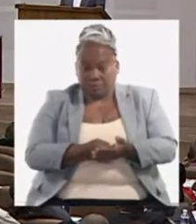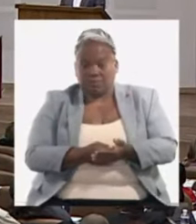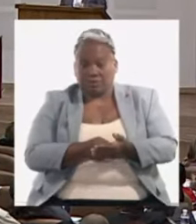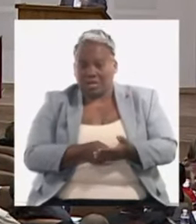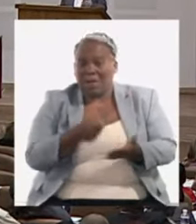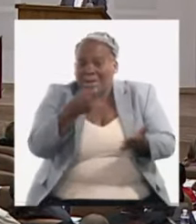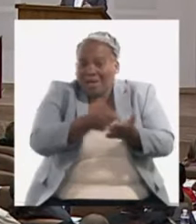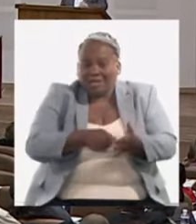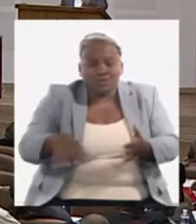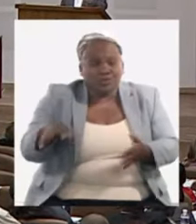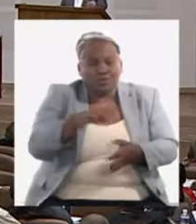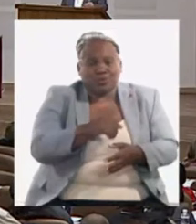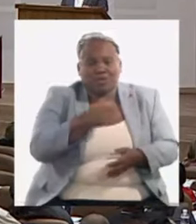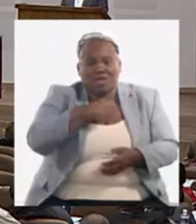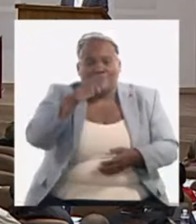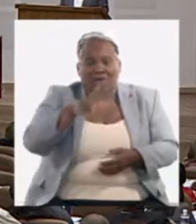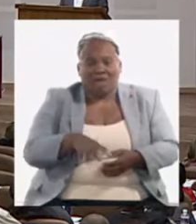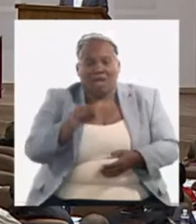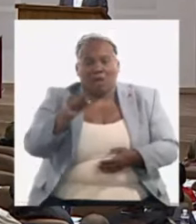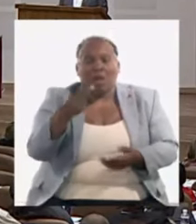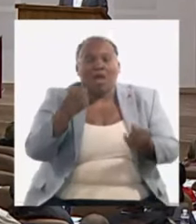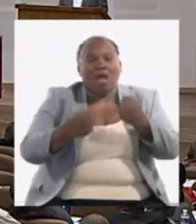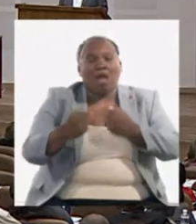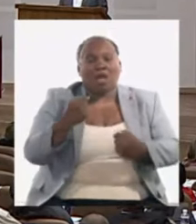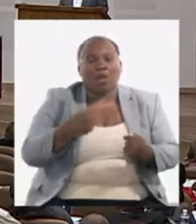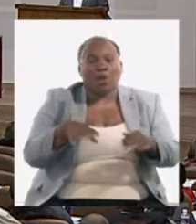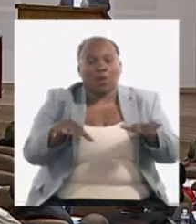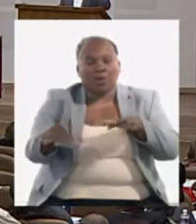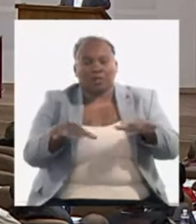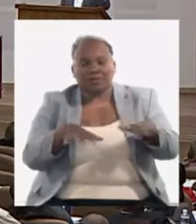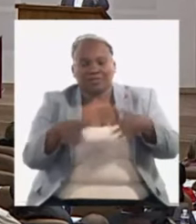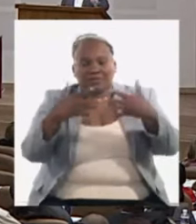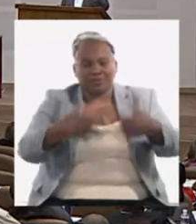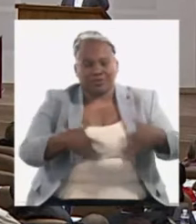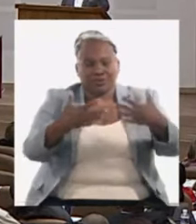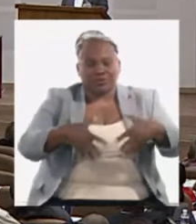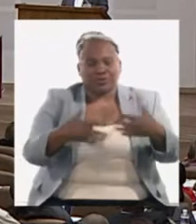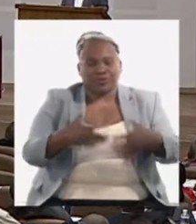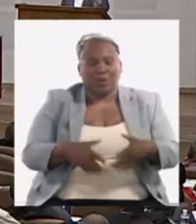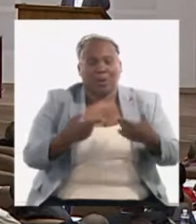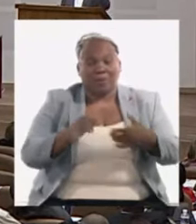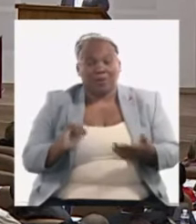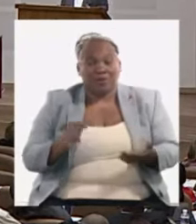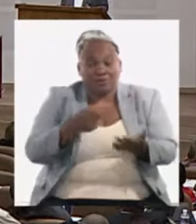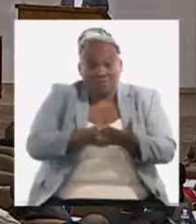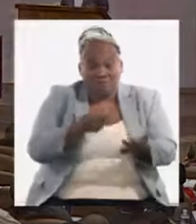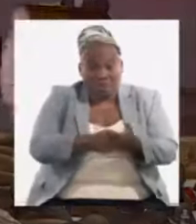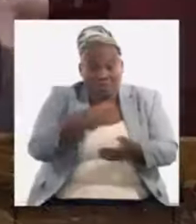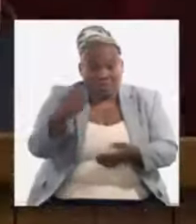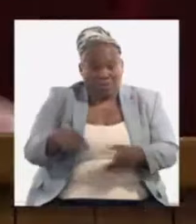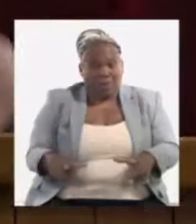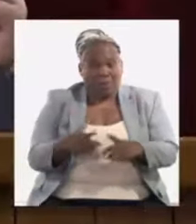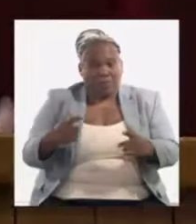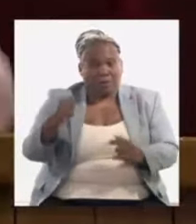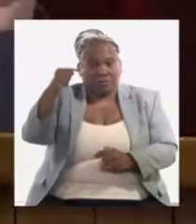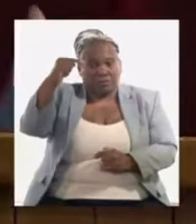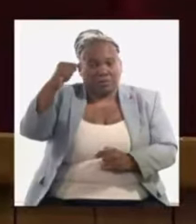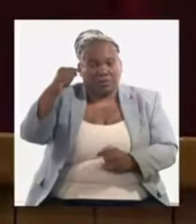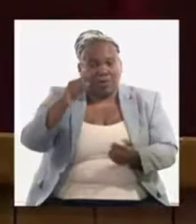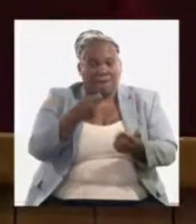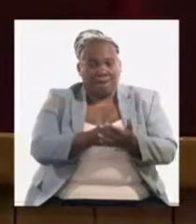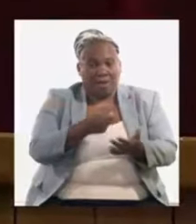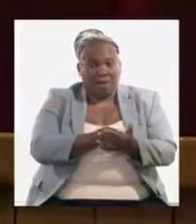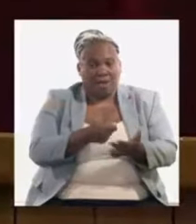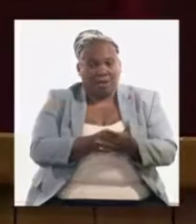excepcionalmente se puede evaluar temporalmente para alguna reactivación de una producción pero el impuesto está ahí para pagarlos y es la principal fuente de